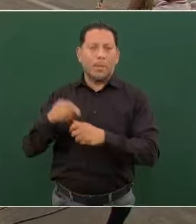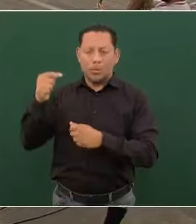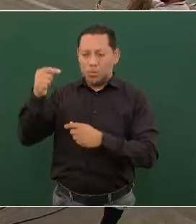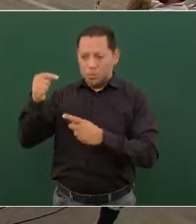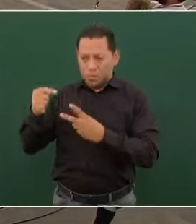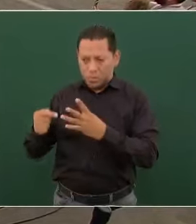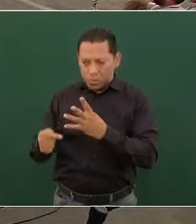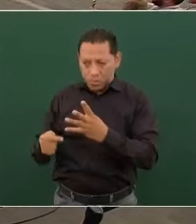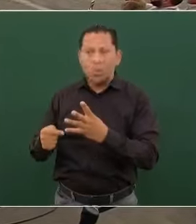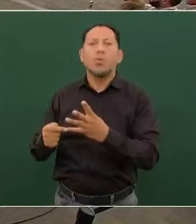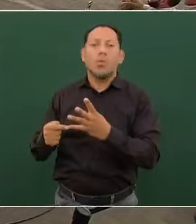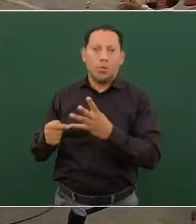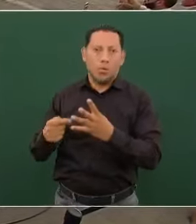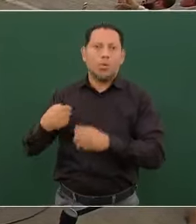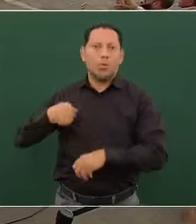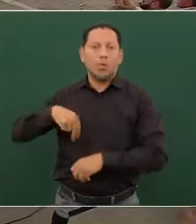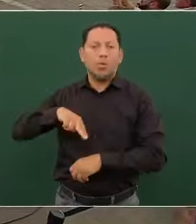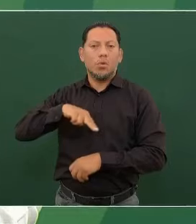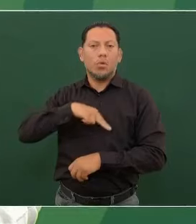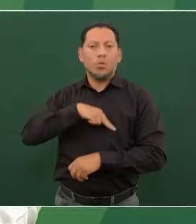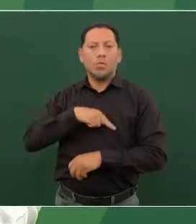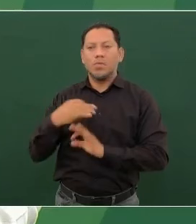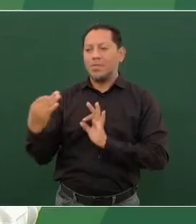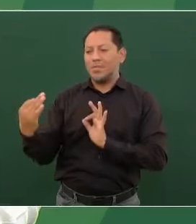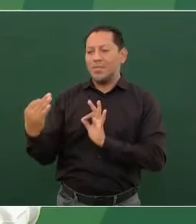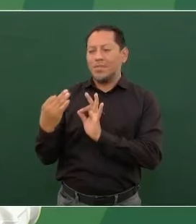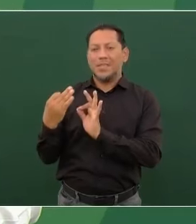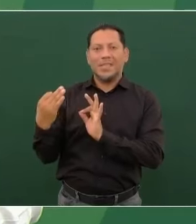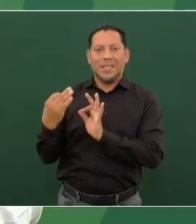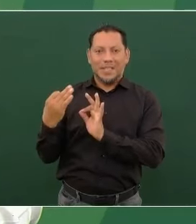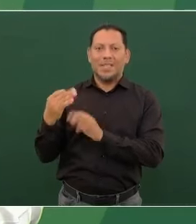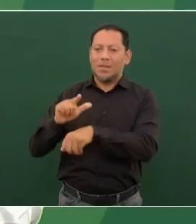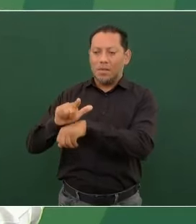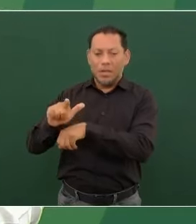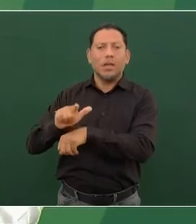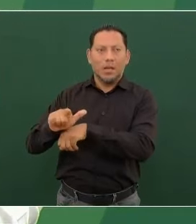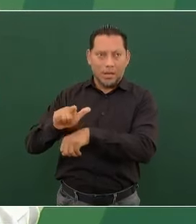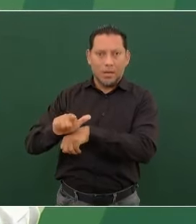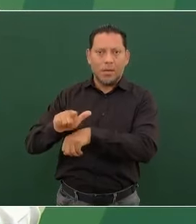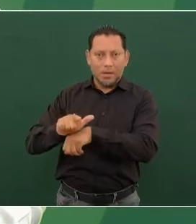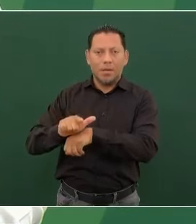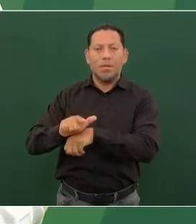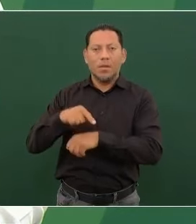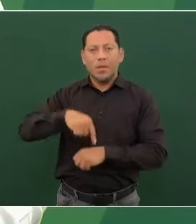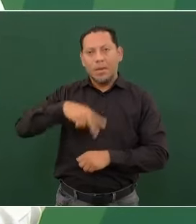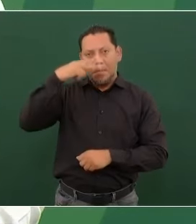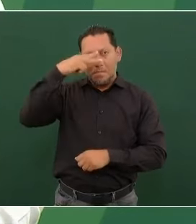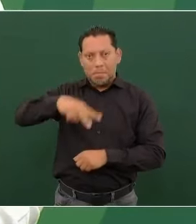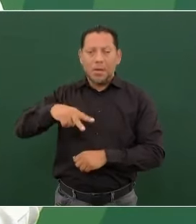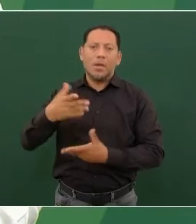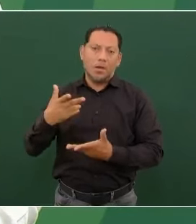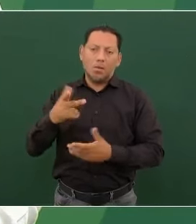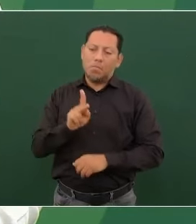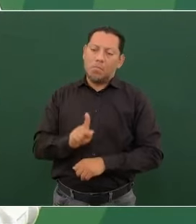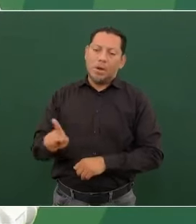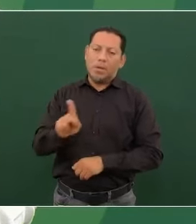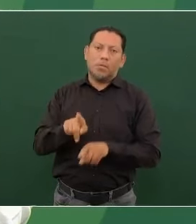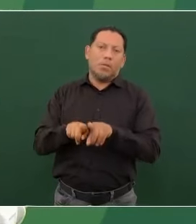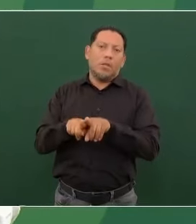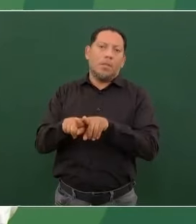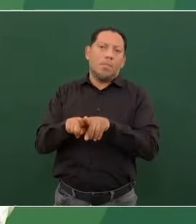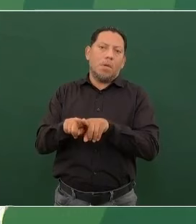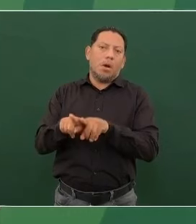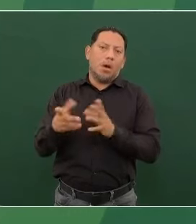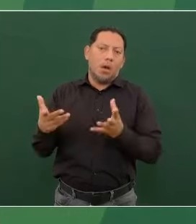con nuestra vecindad. Somos pueblos hermanos, el